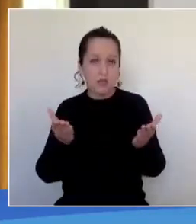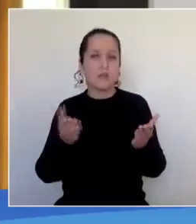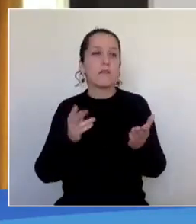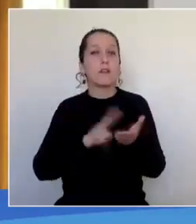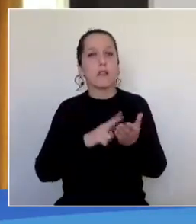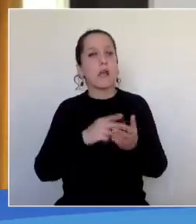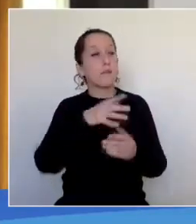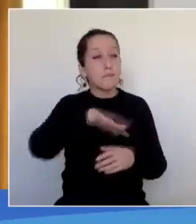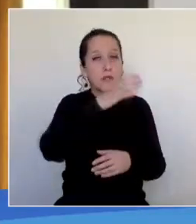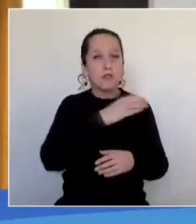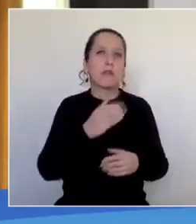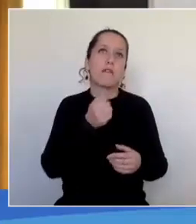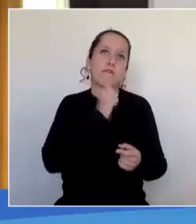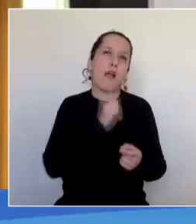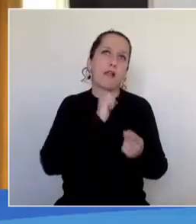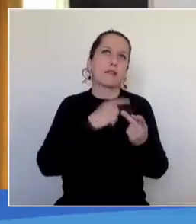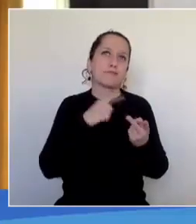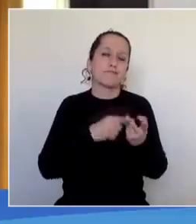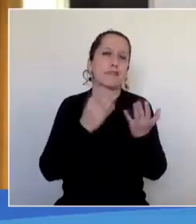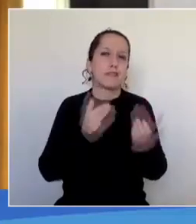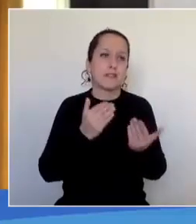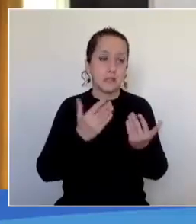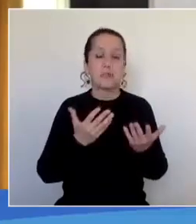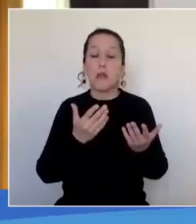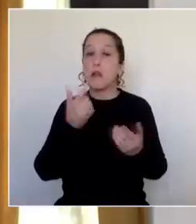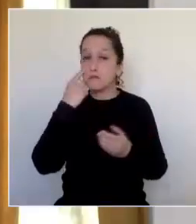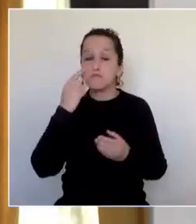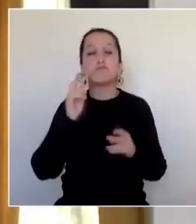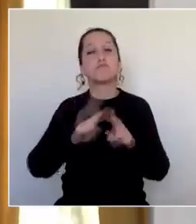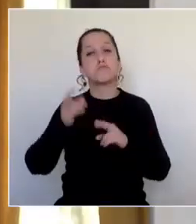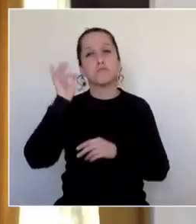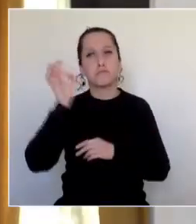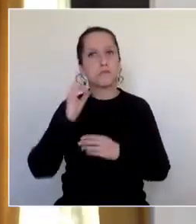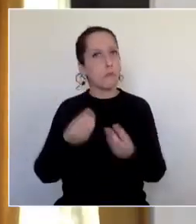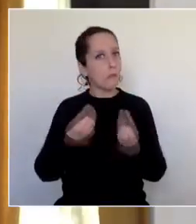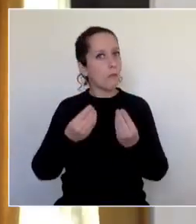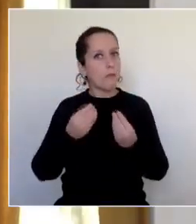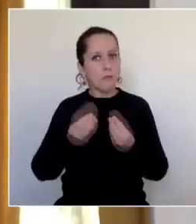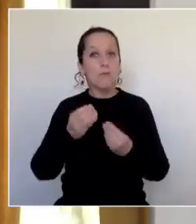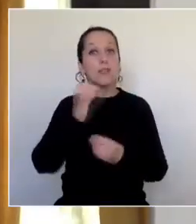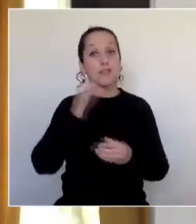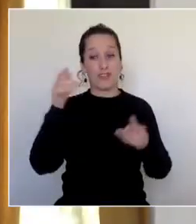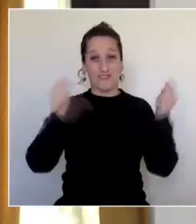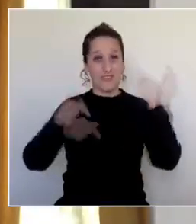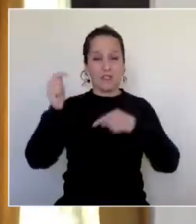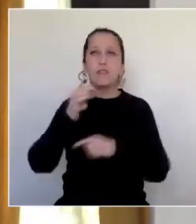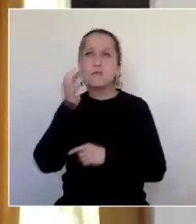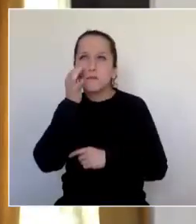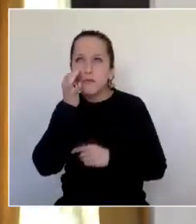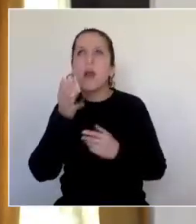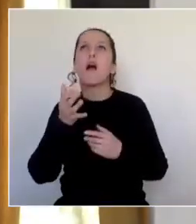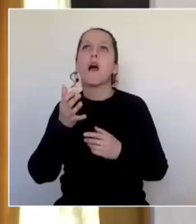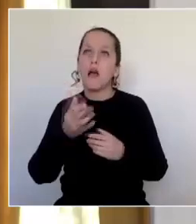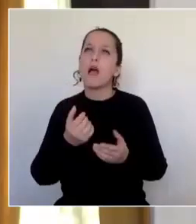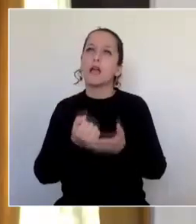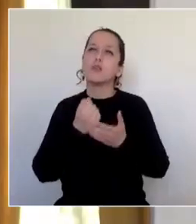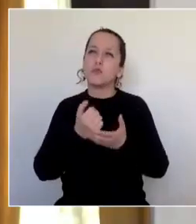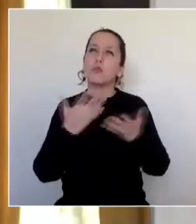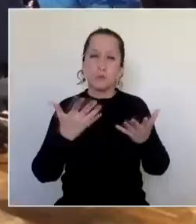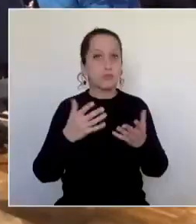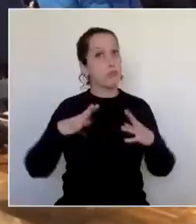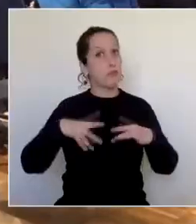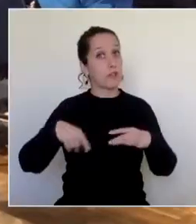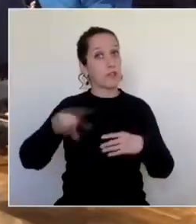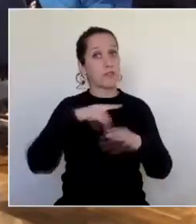necesidades así que decidimos hacerlo. Fue todo un éxito. Las personas se fueron con herramientas y muy felices de la capacitación que se les